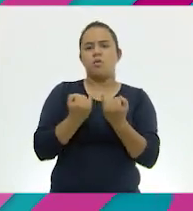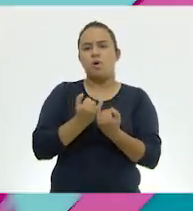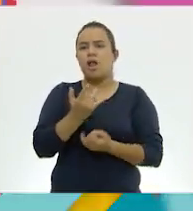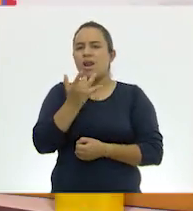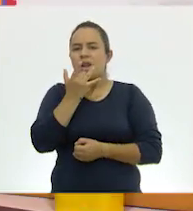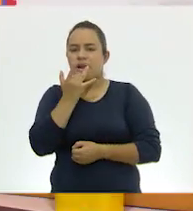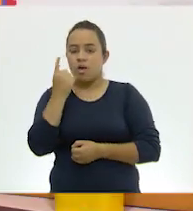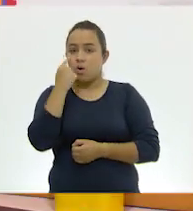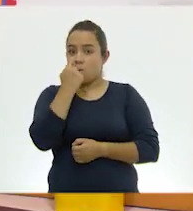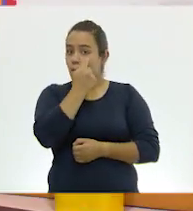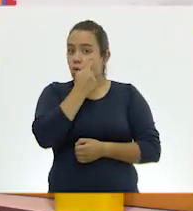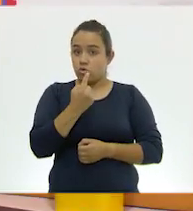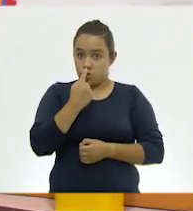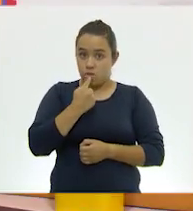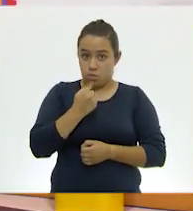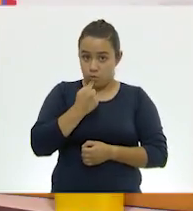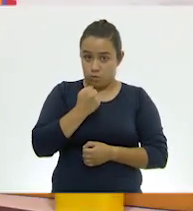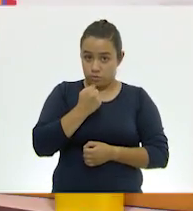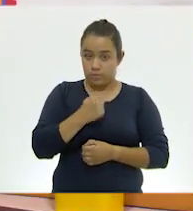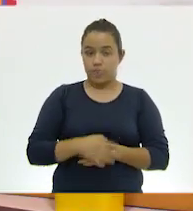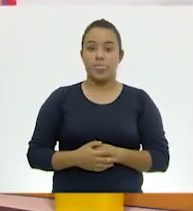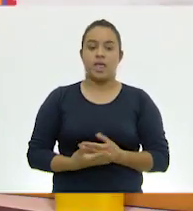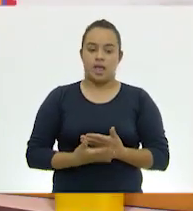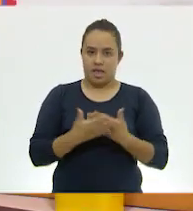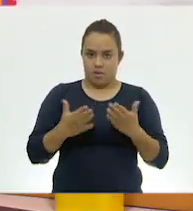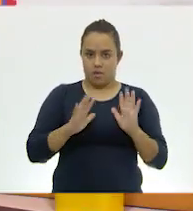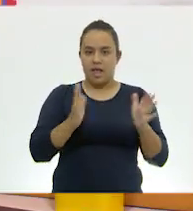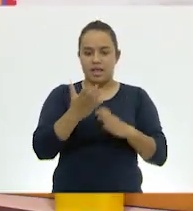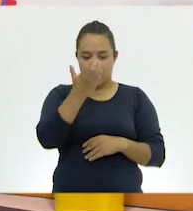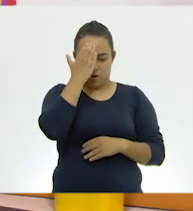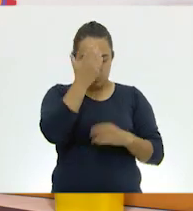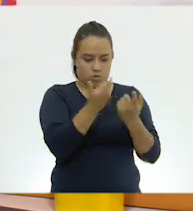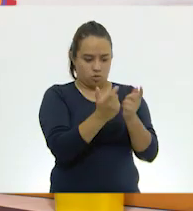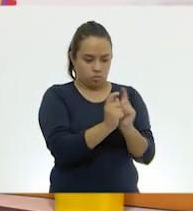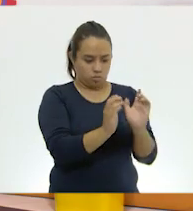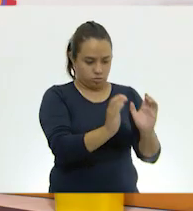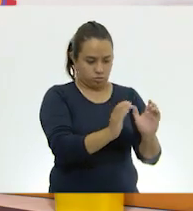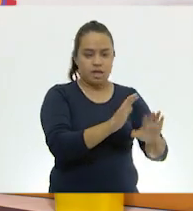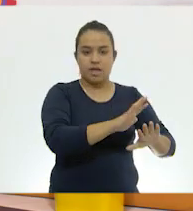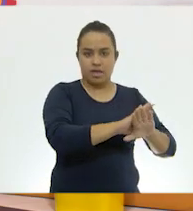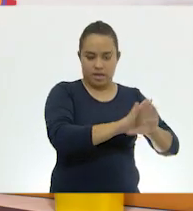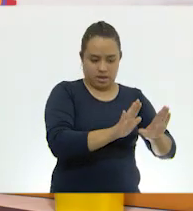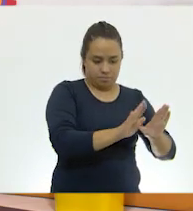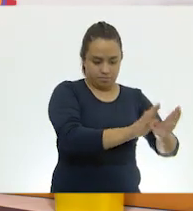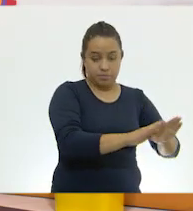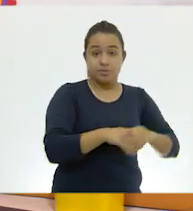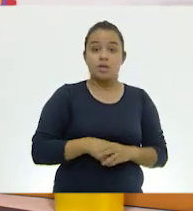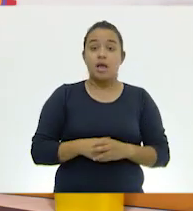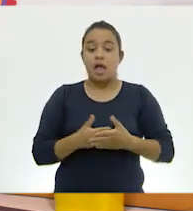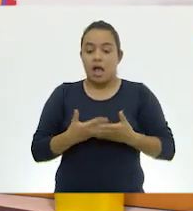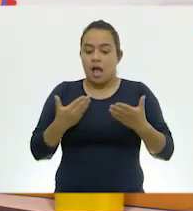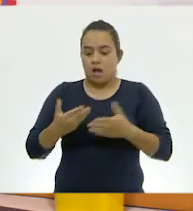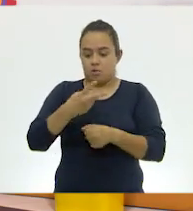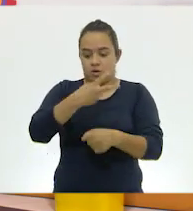Muy bien, entonces ahora ya conocimos al primer grupo de anfibios. Sí. Vamos a ver el segundo grupo que